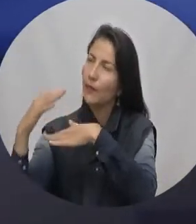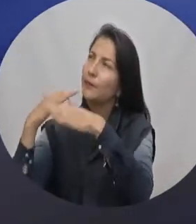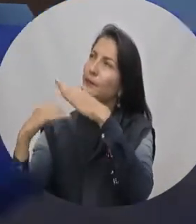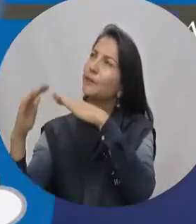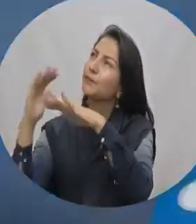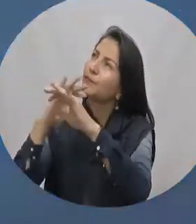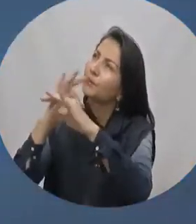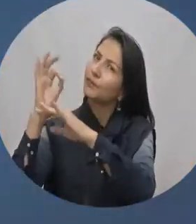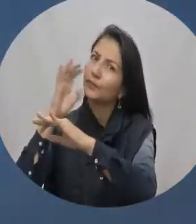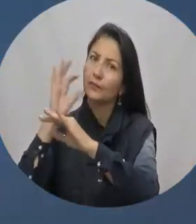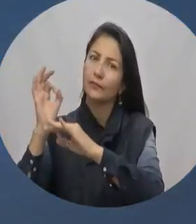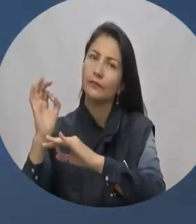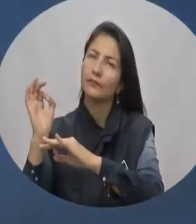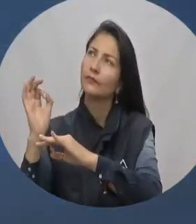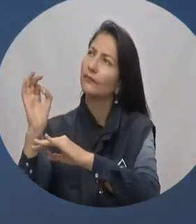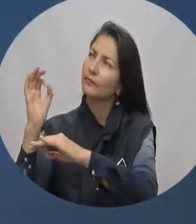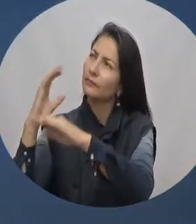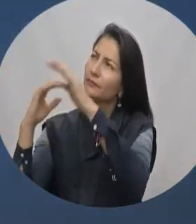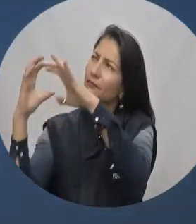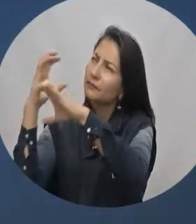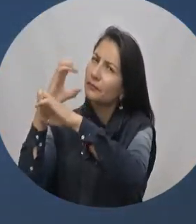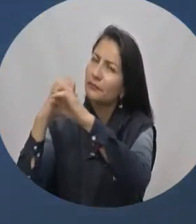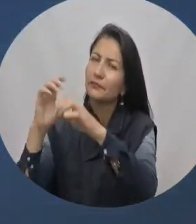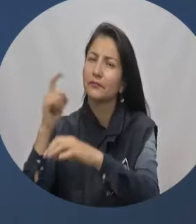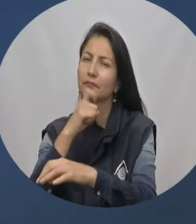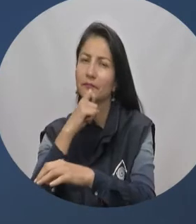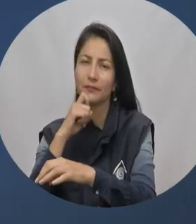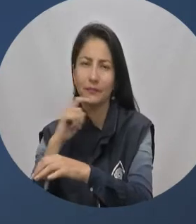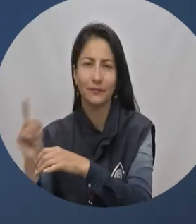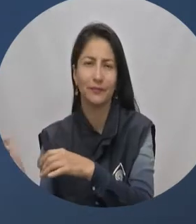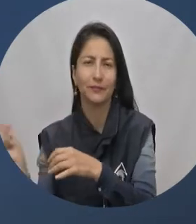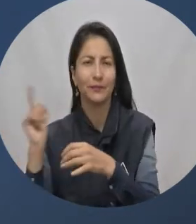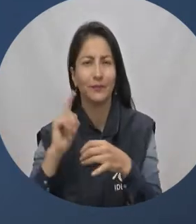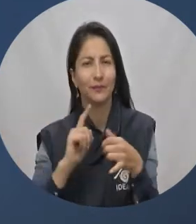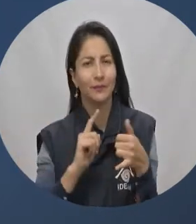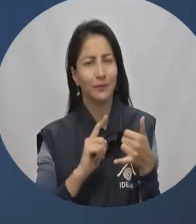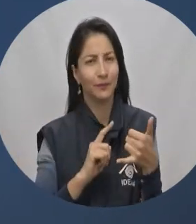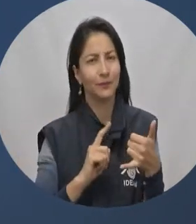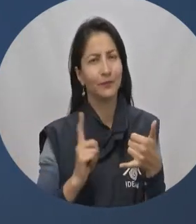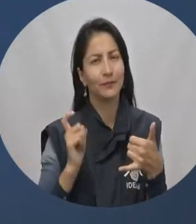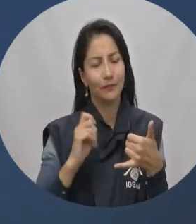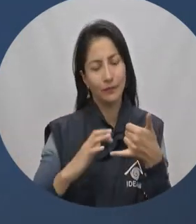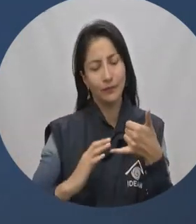En San Andrés y Providencia se prevé cielo ligeramente cubierto con tiempo seco.